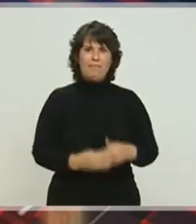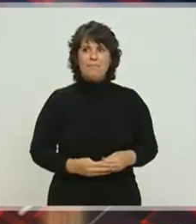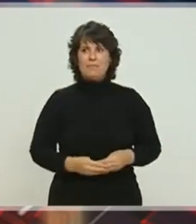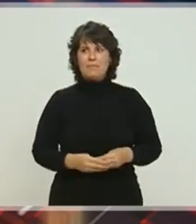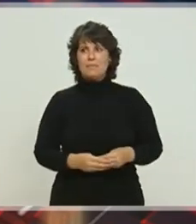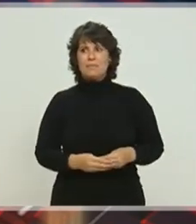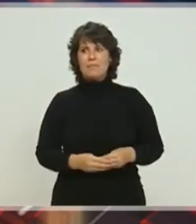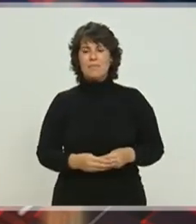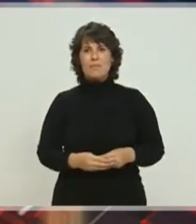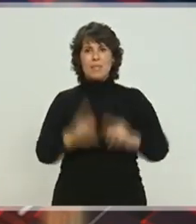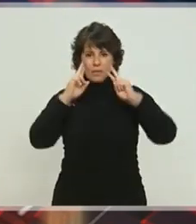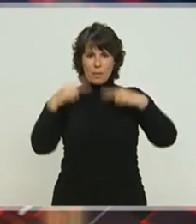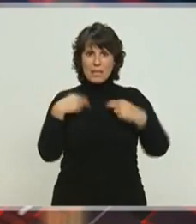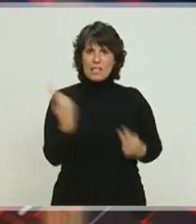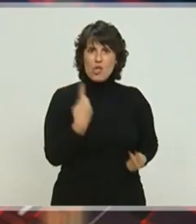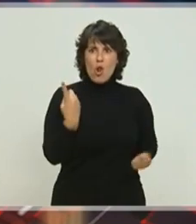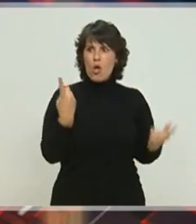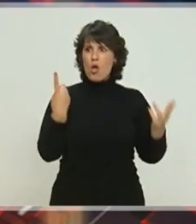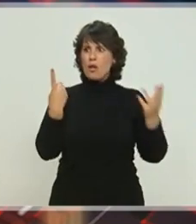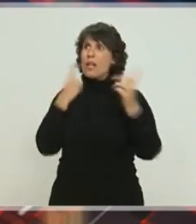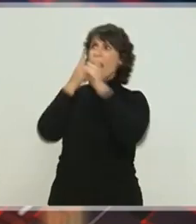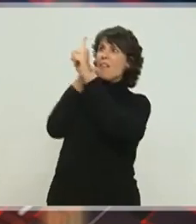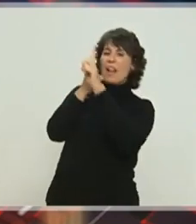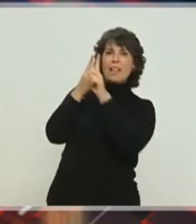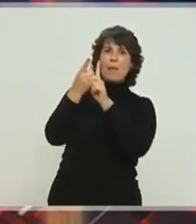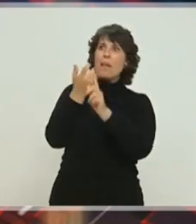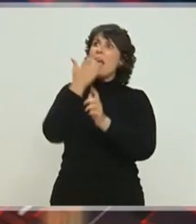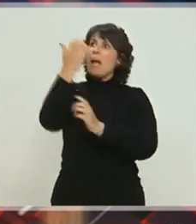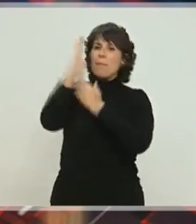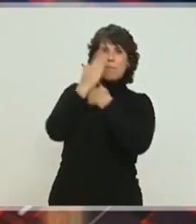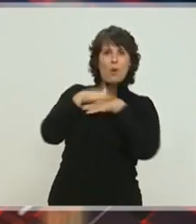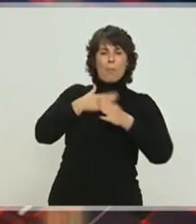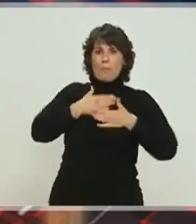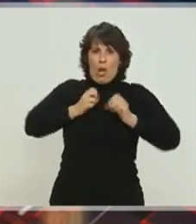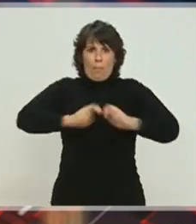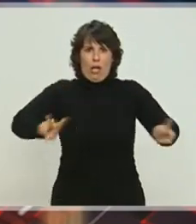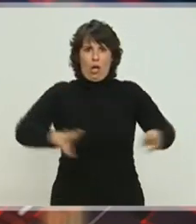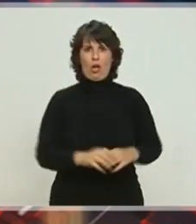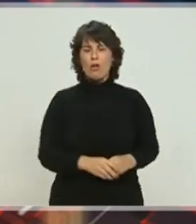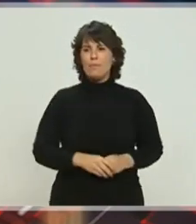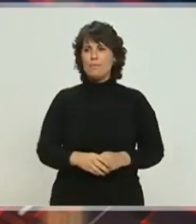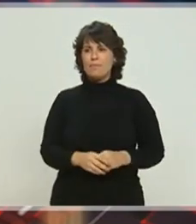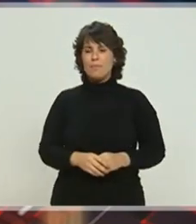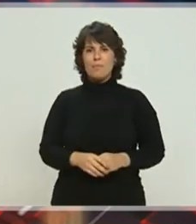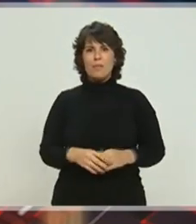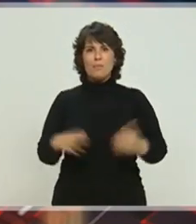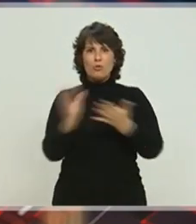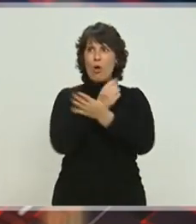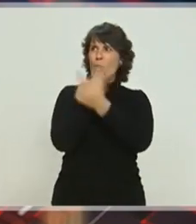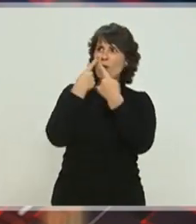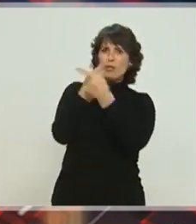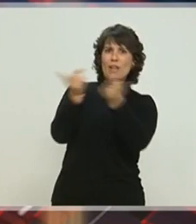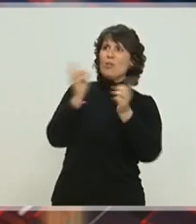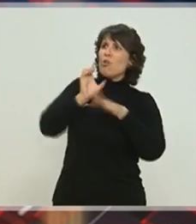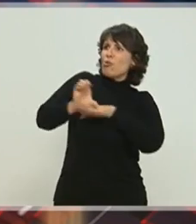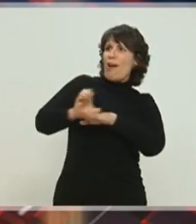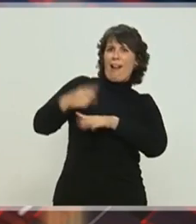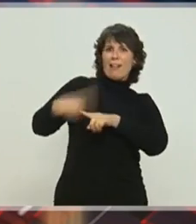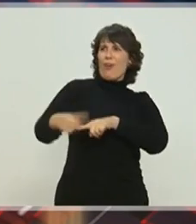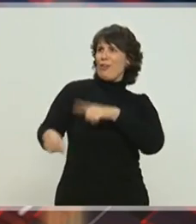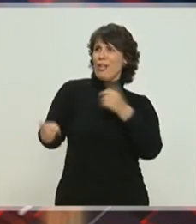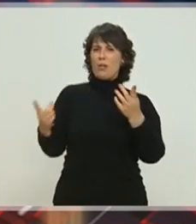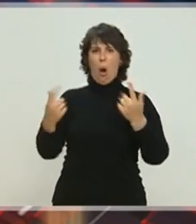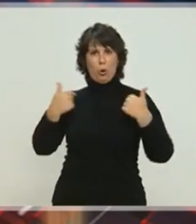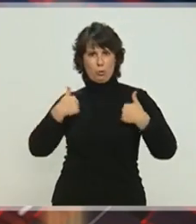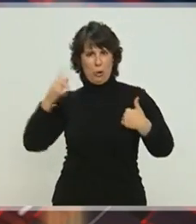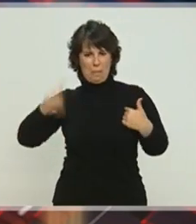Verte solo, no tener referentes, es lo peor para mí. Vi a todos con sus carreras y todo y dije, pues yo también